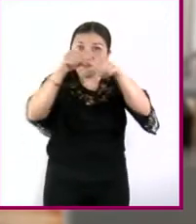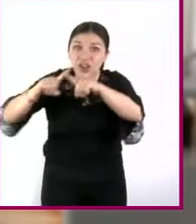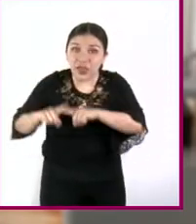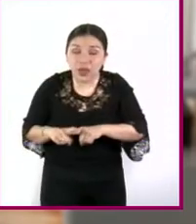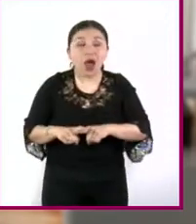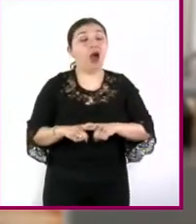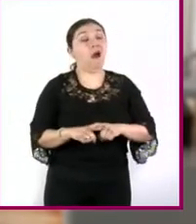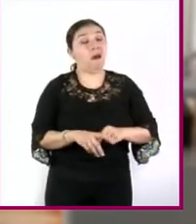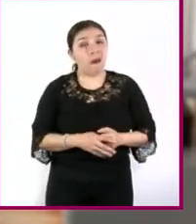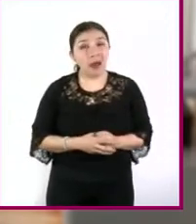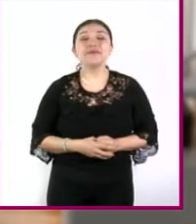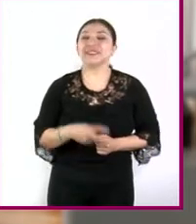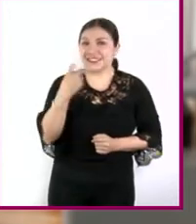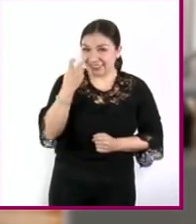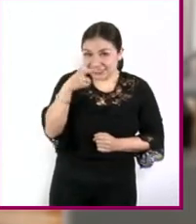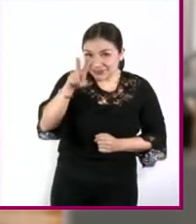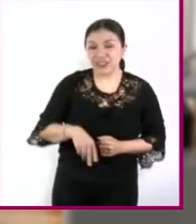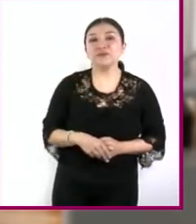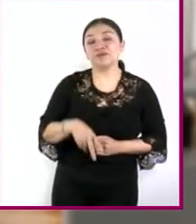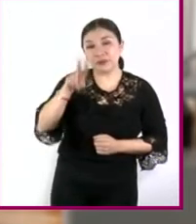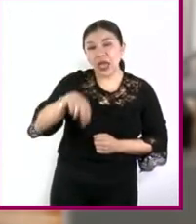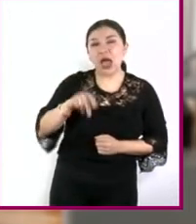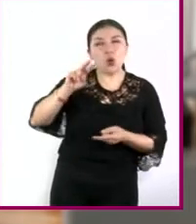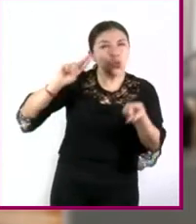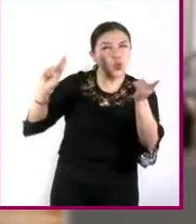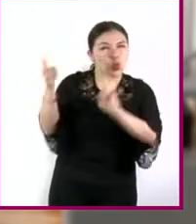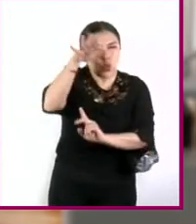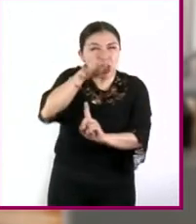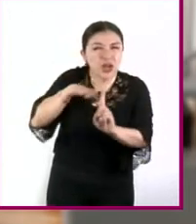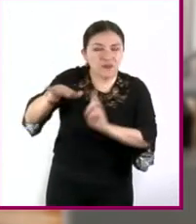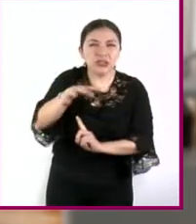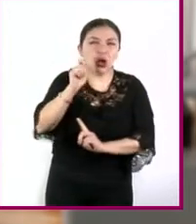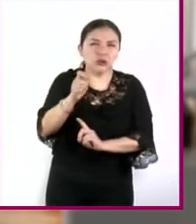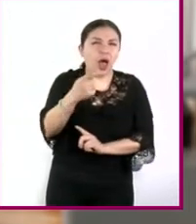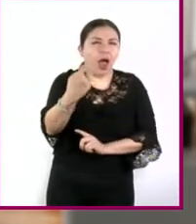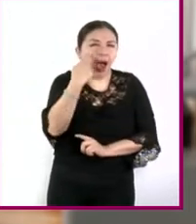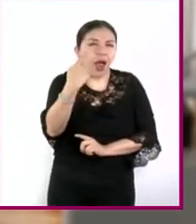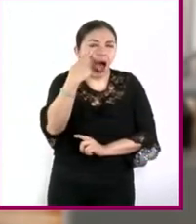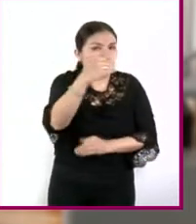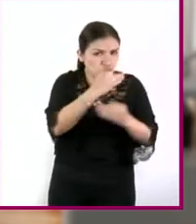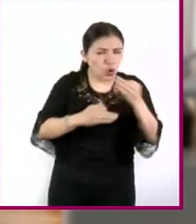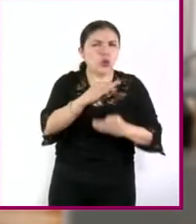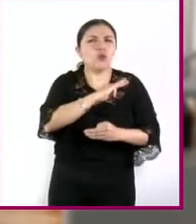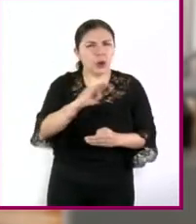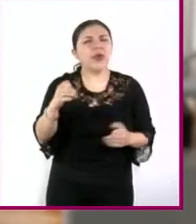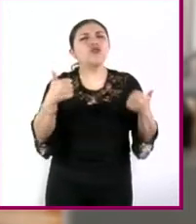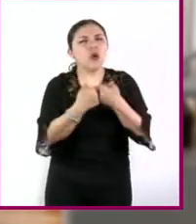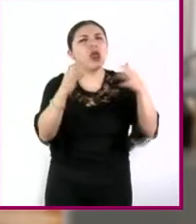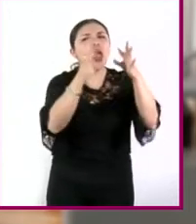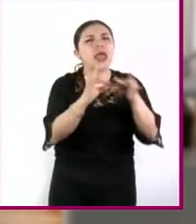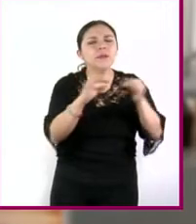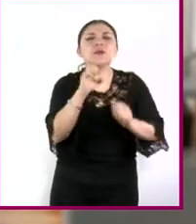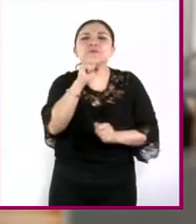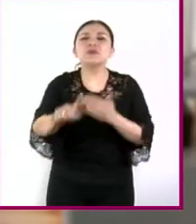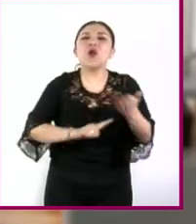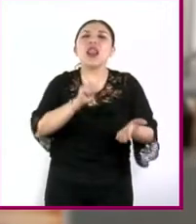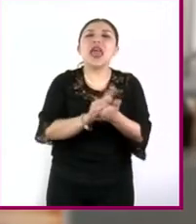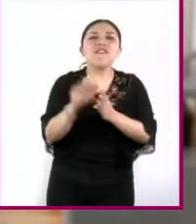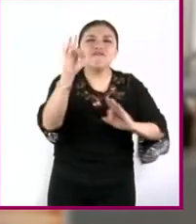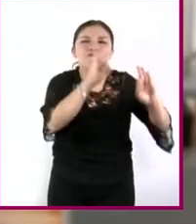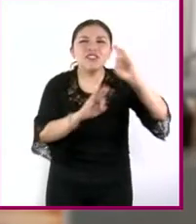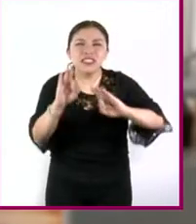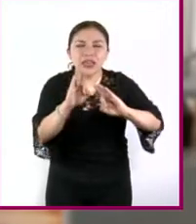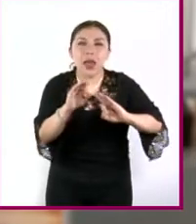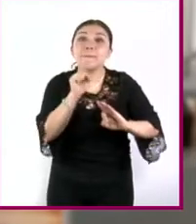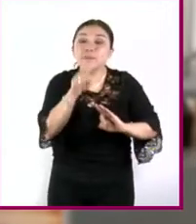así es memo en el universo todo o casi todo puede explicarse mediante las leyes físicas y la de